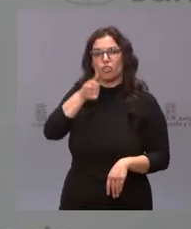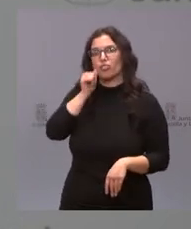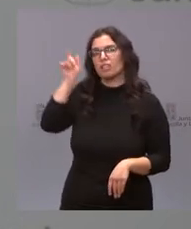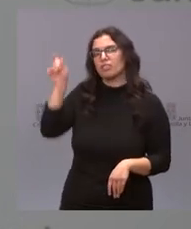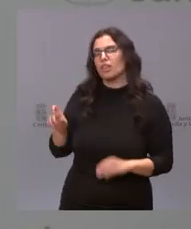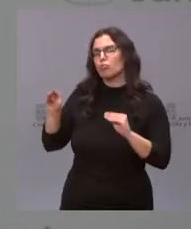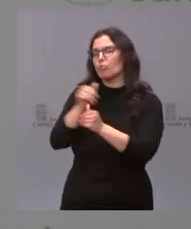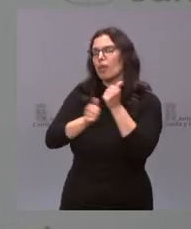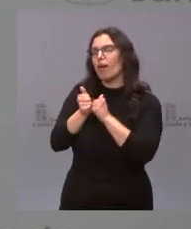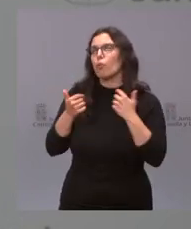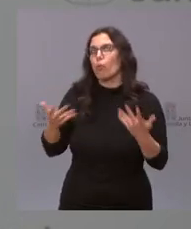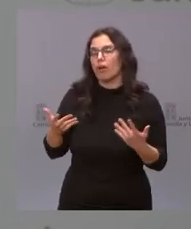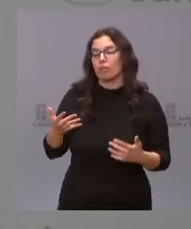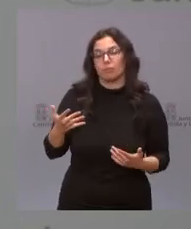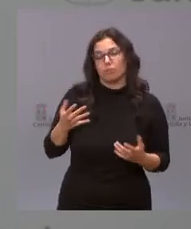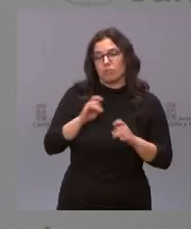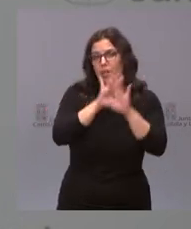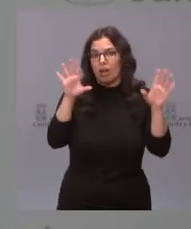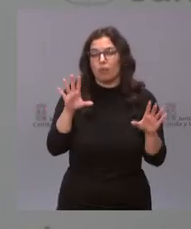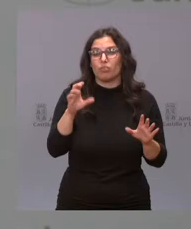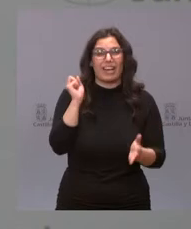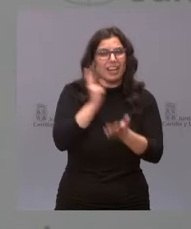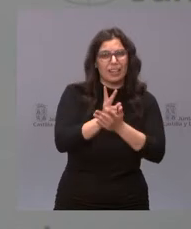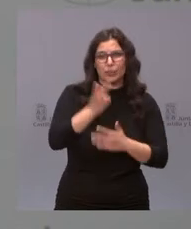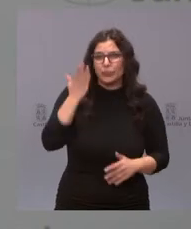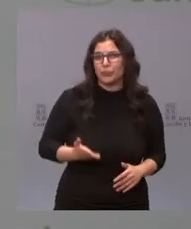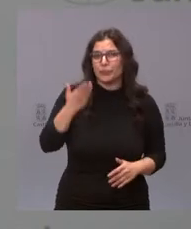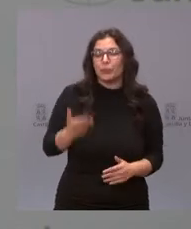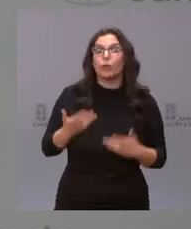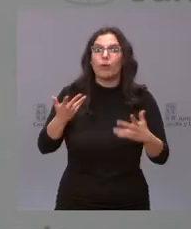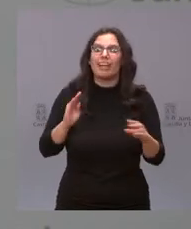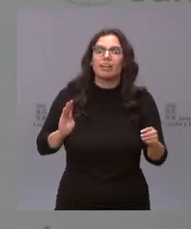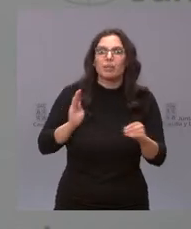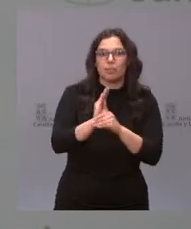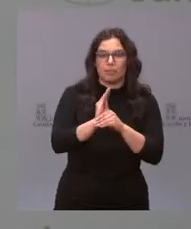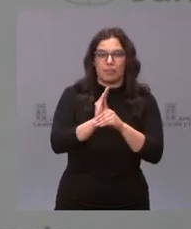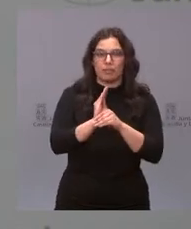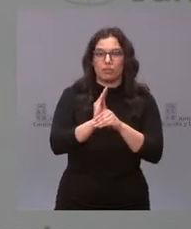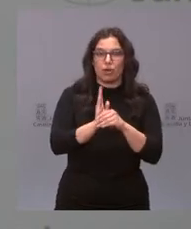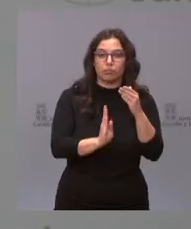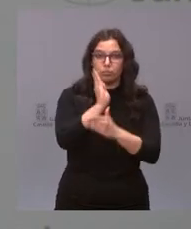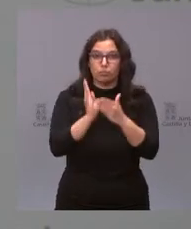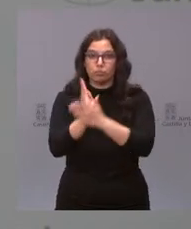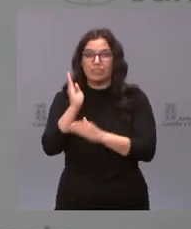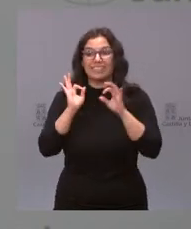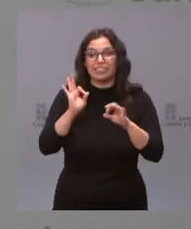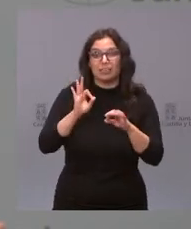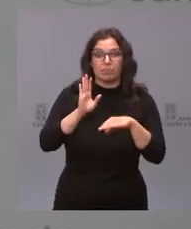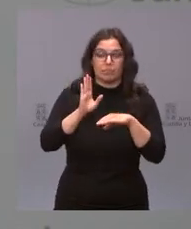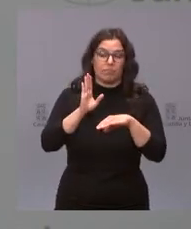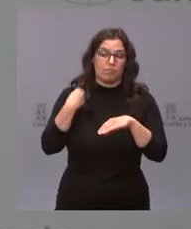Sin duda alguna, uno de los grandes retos que tiene España es la inversión productiva de los fondos europeos.